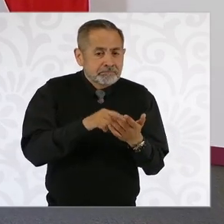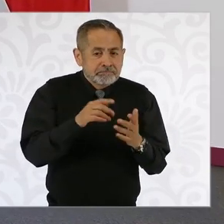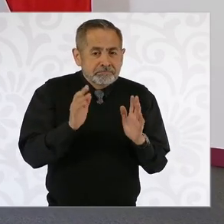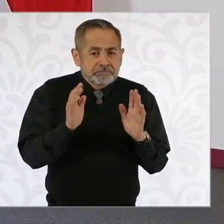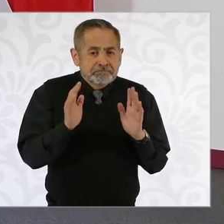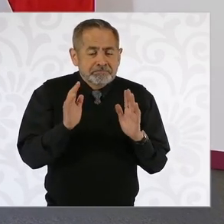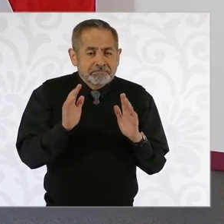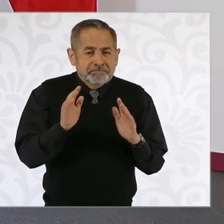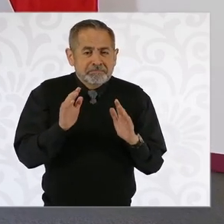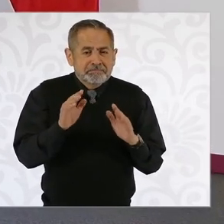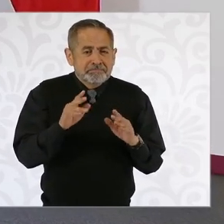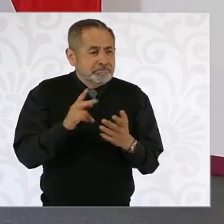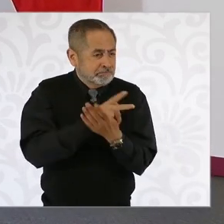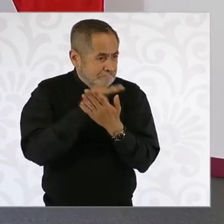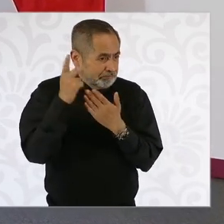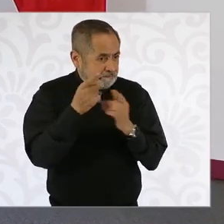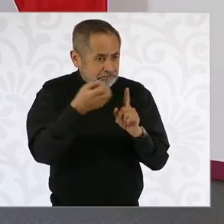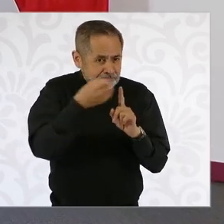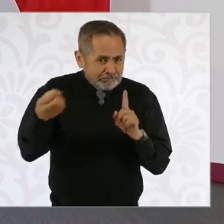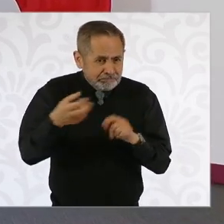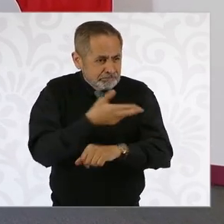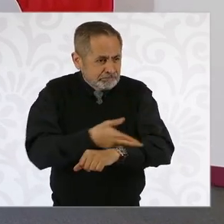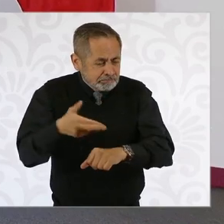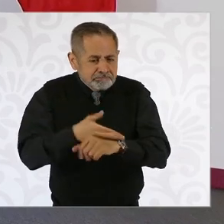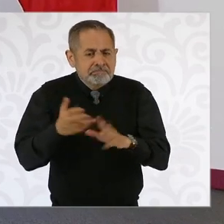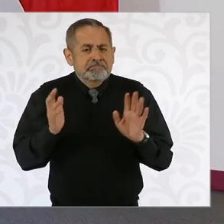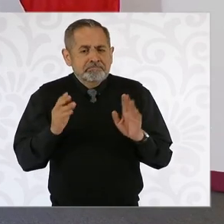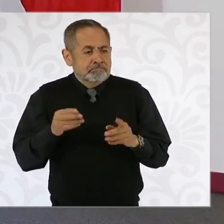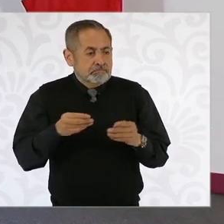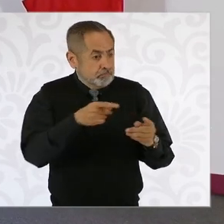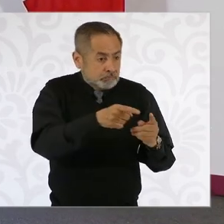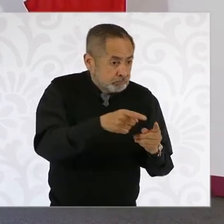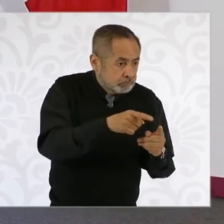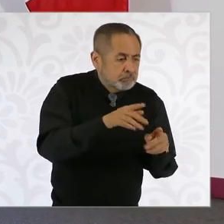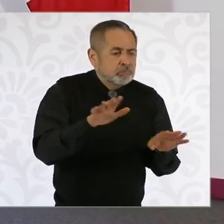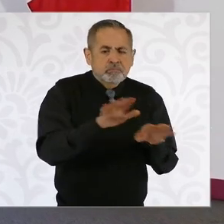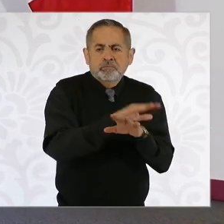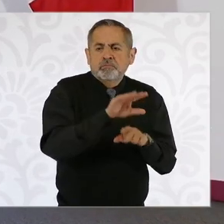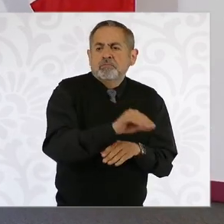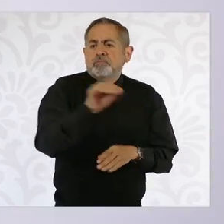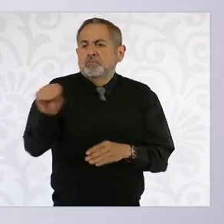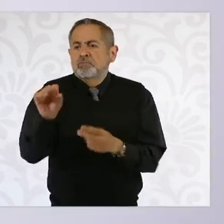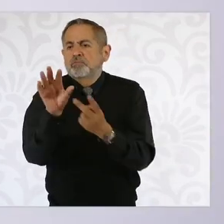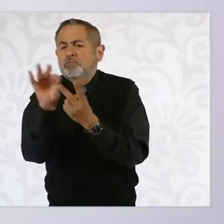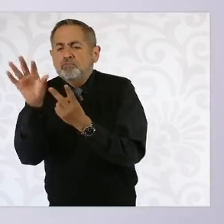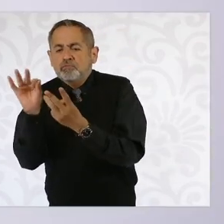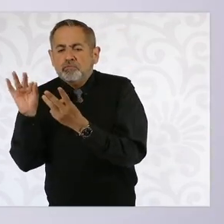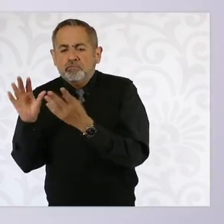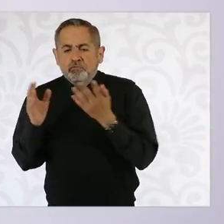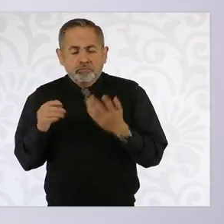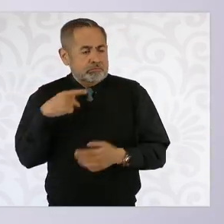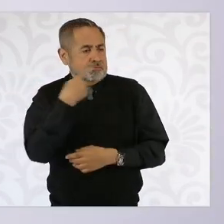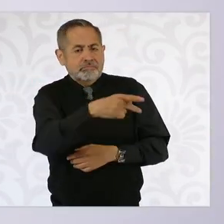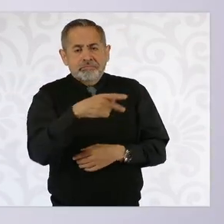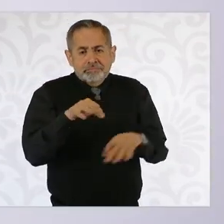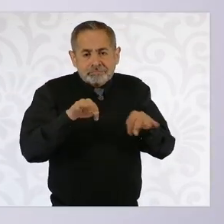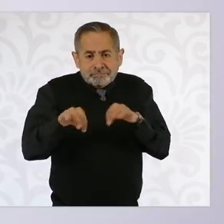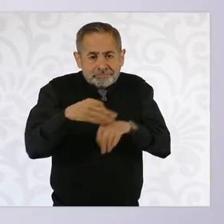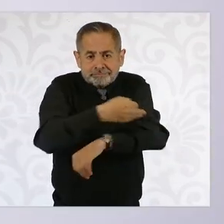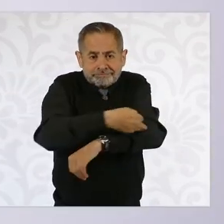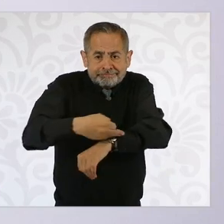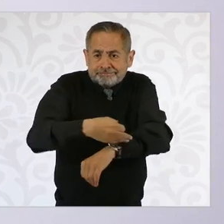programa de ordenamiento, pues hay que darles otras alternativas, porque son familias que viven